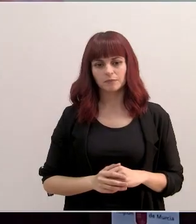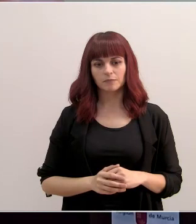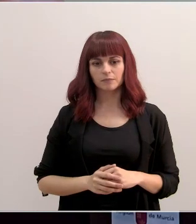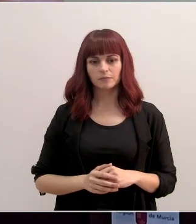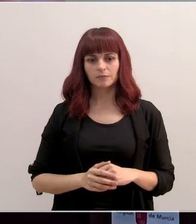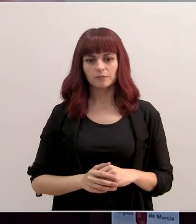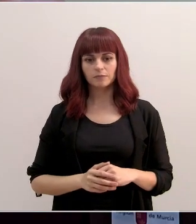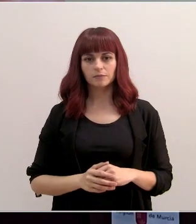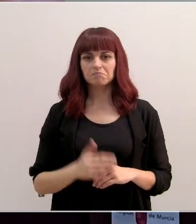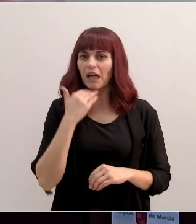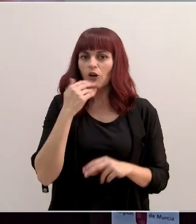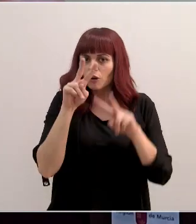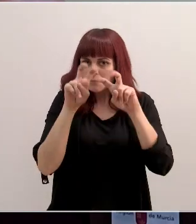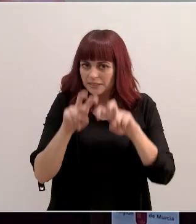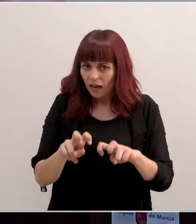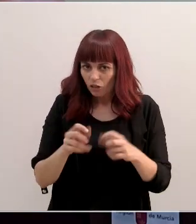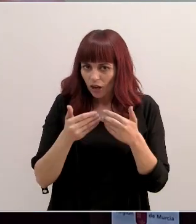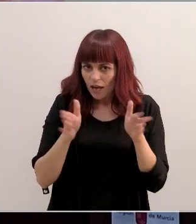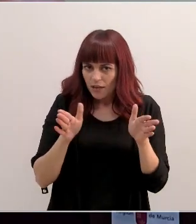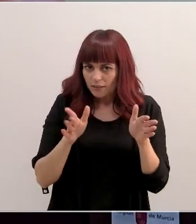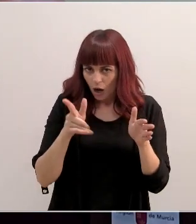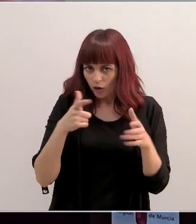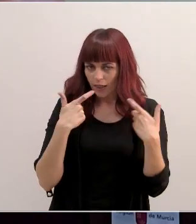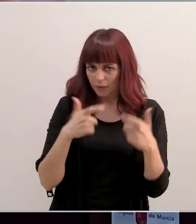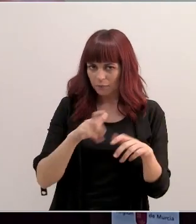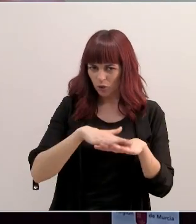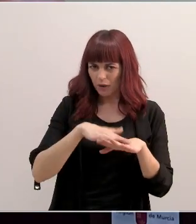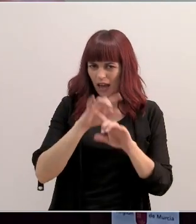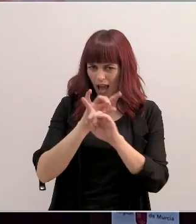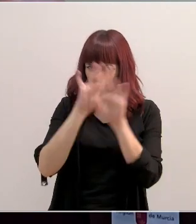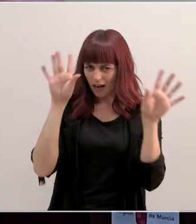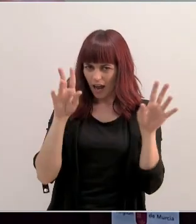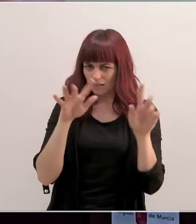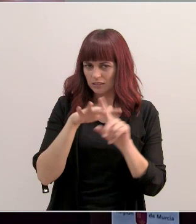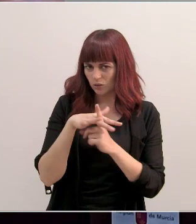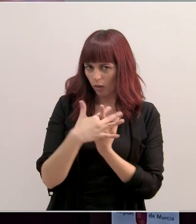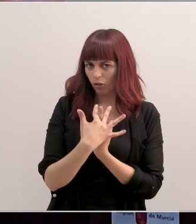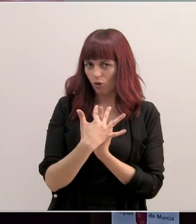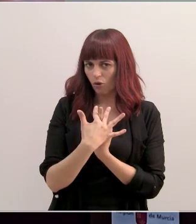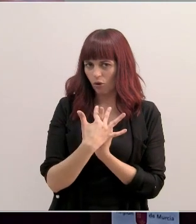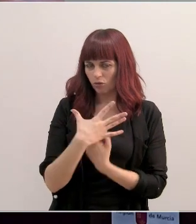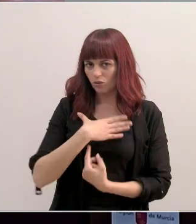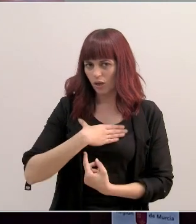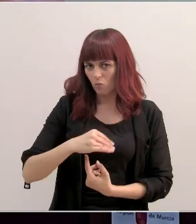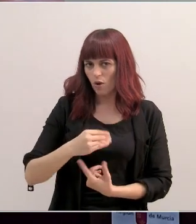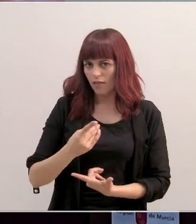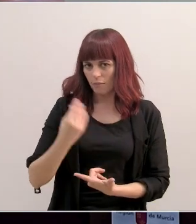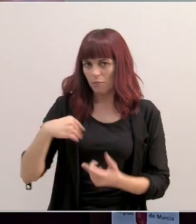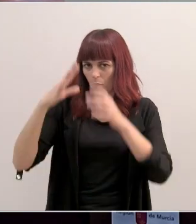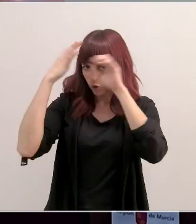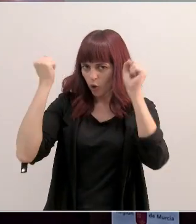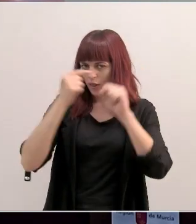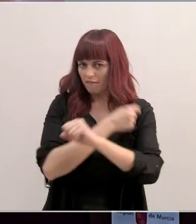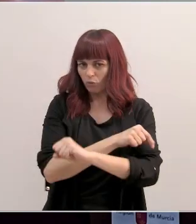ya abierta alguna investigación, consejero, en su departamento para aclarar posibles vulneraciones de los protocolos de